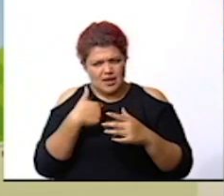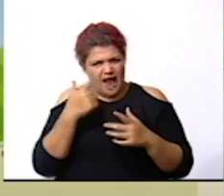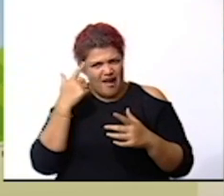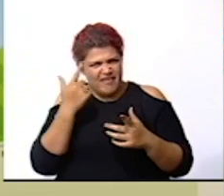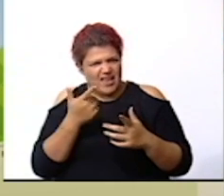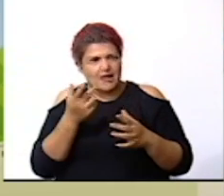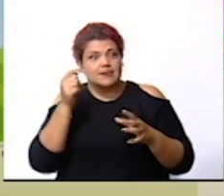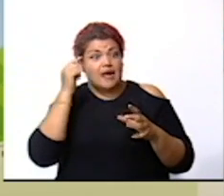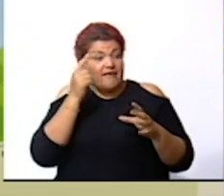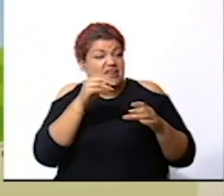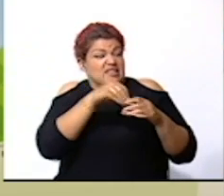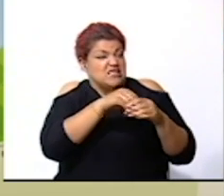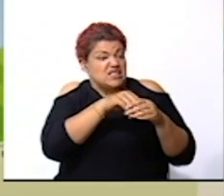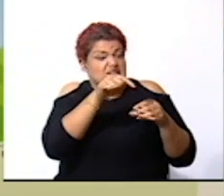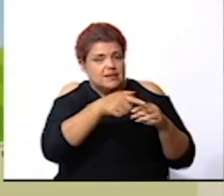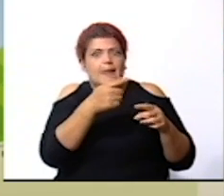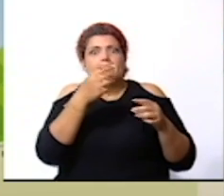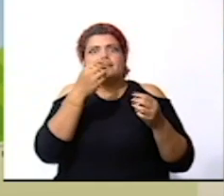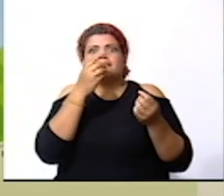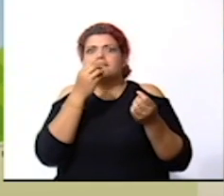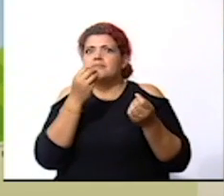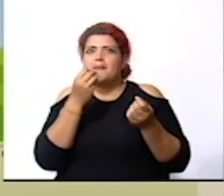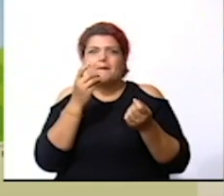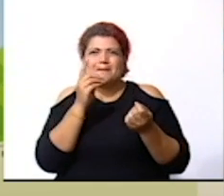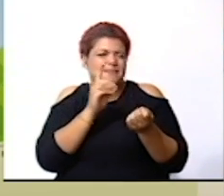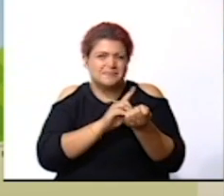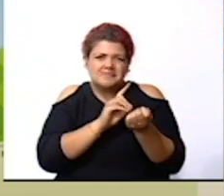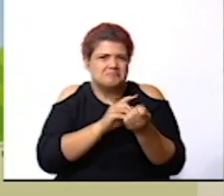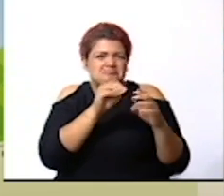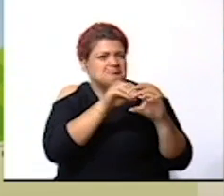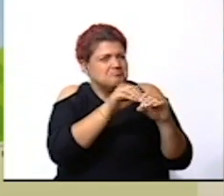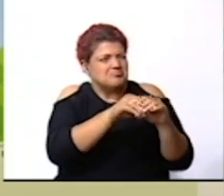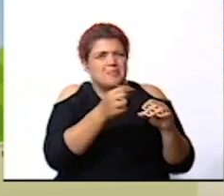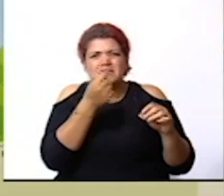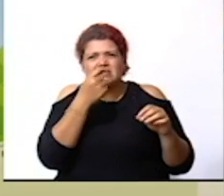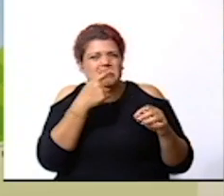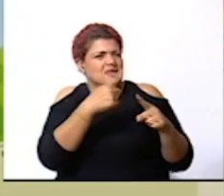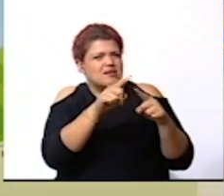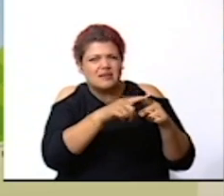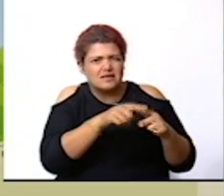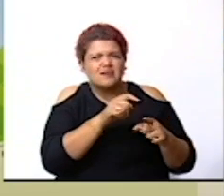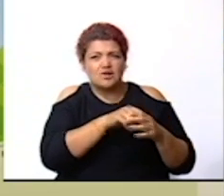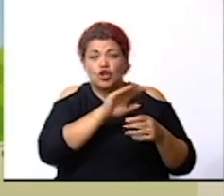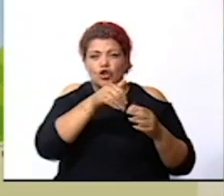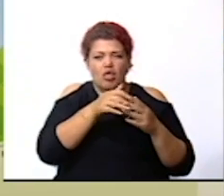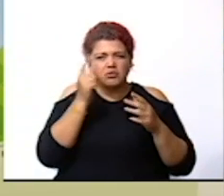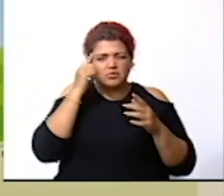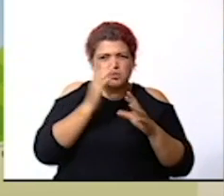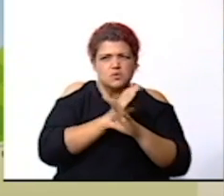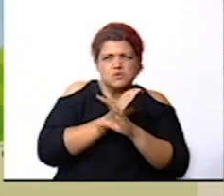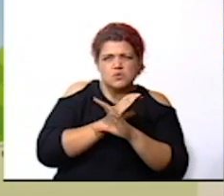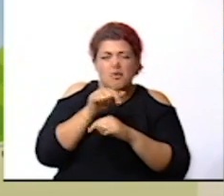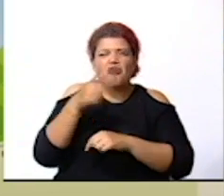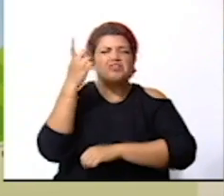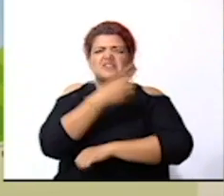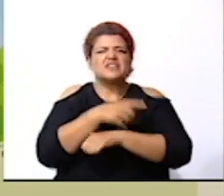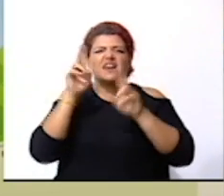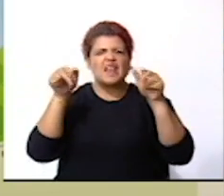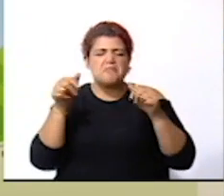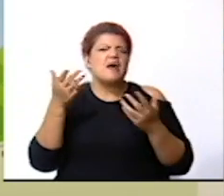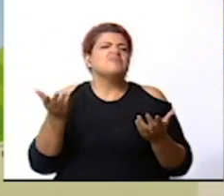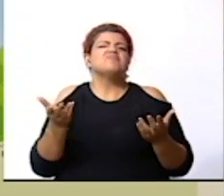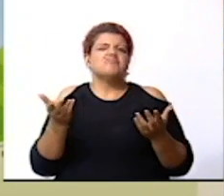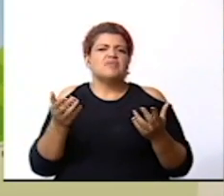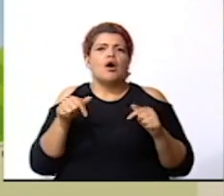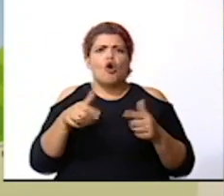al botiquín y a todas las medidas porque exactamente el día de hoy vamos a ver ese tema que vamos a ver hoy bueno